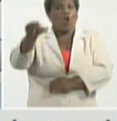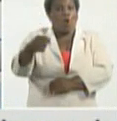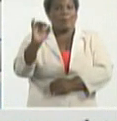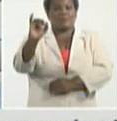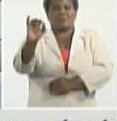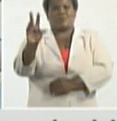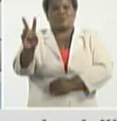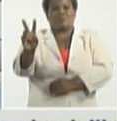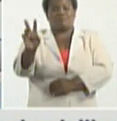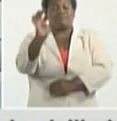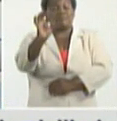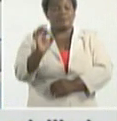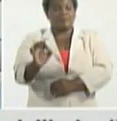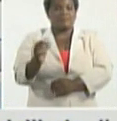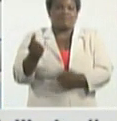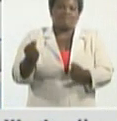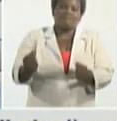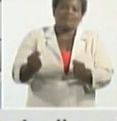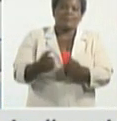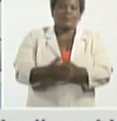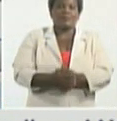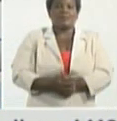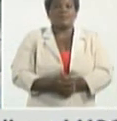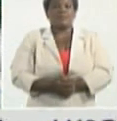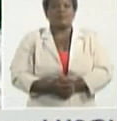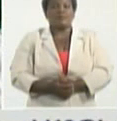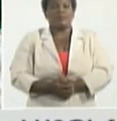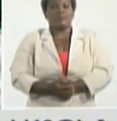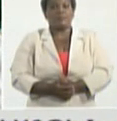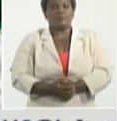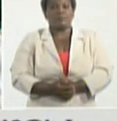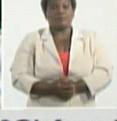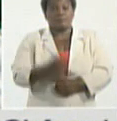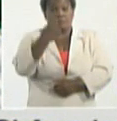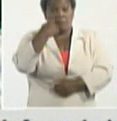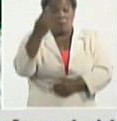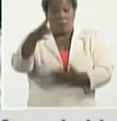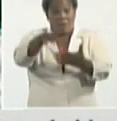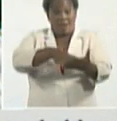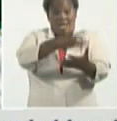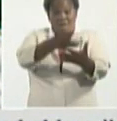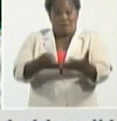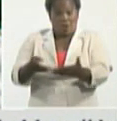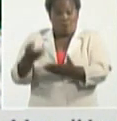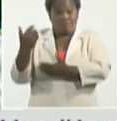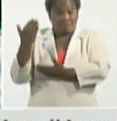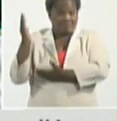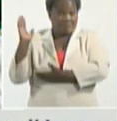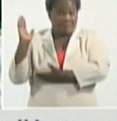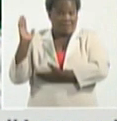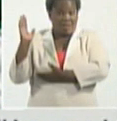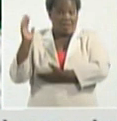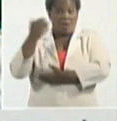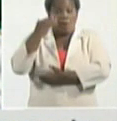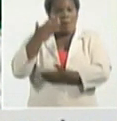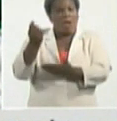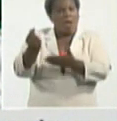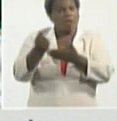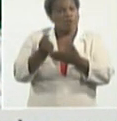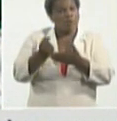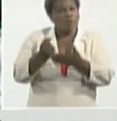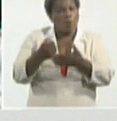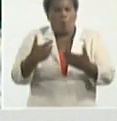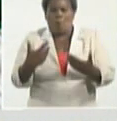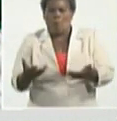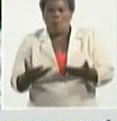% vamos a ver un par de gráficos que nos van a permitir un poco registrar el